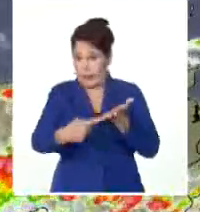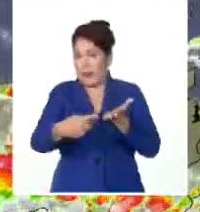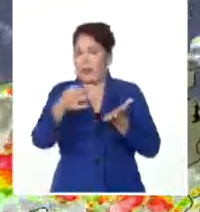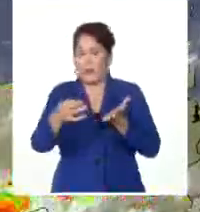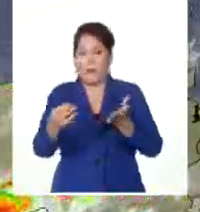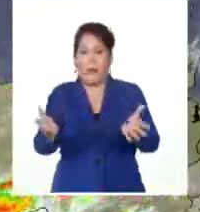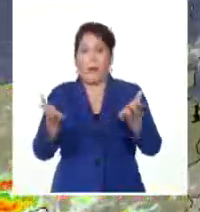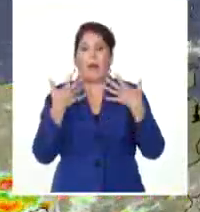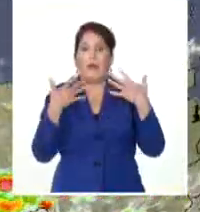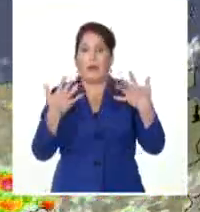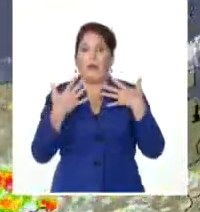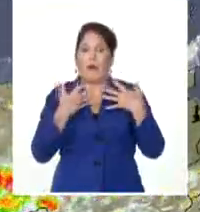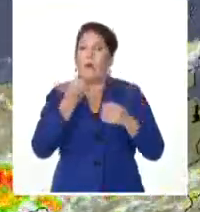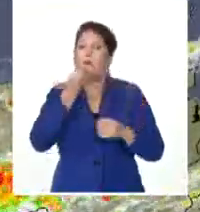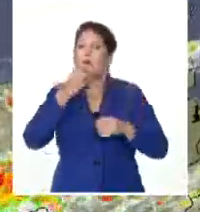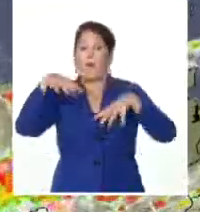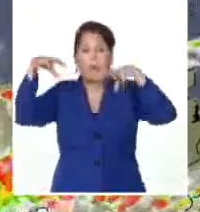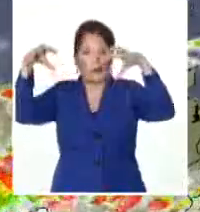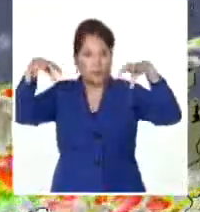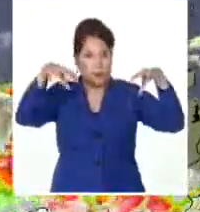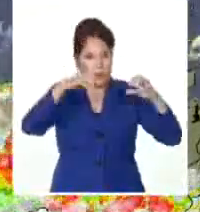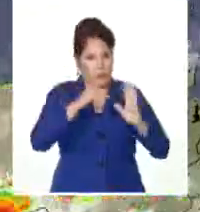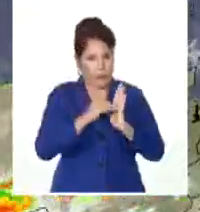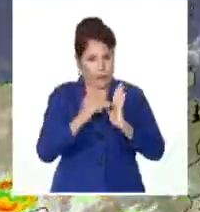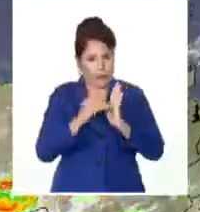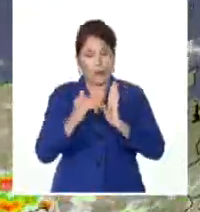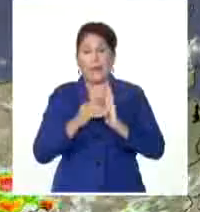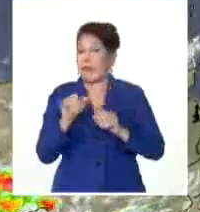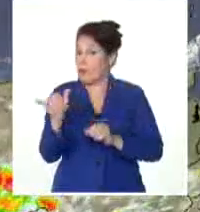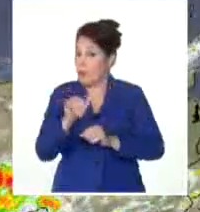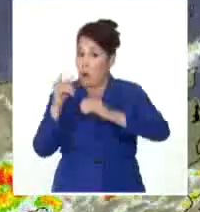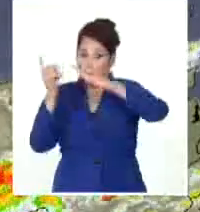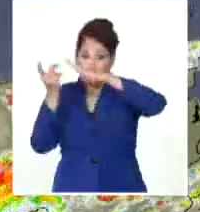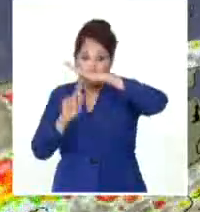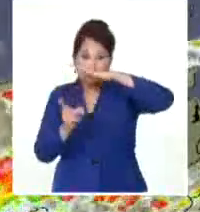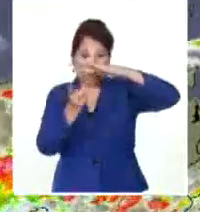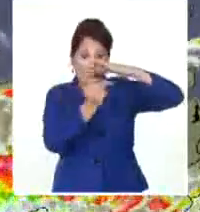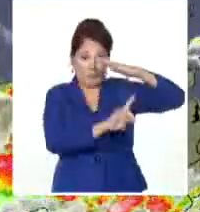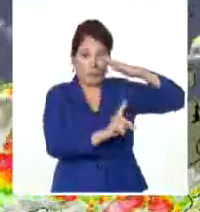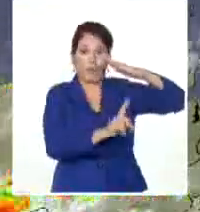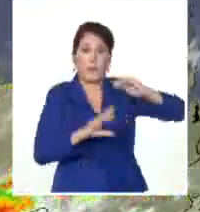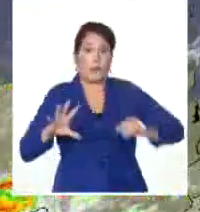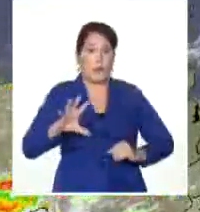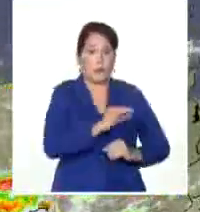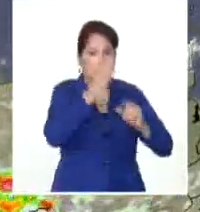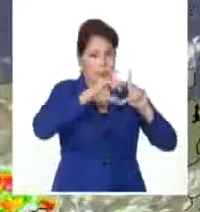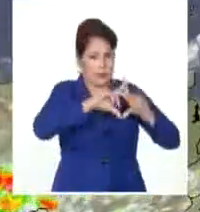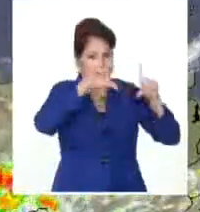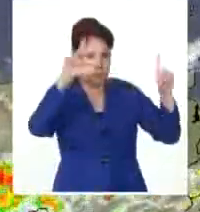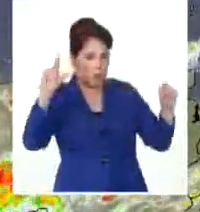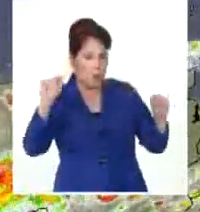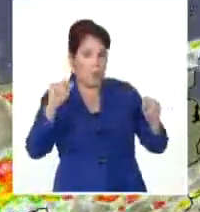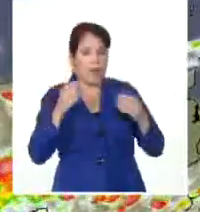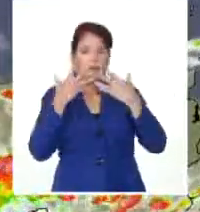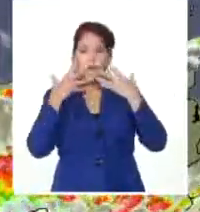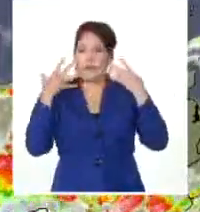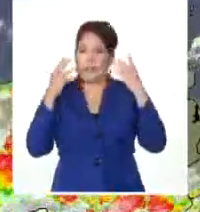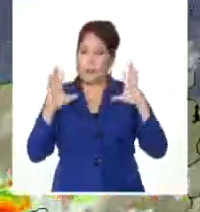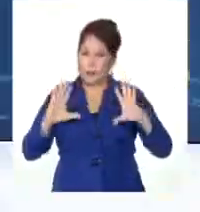el calor con alguna probabilidad de chubascos y también tormentas eléctricas durante la tarde en gran parte del país. A usted, le deseo que pase una feliz noche y hasta